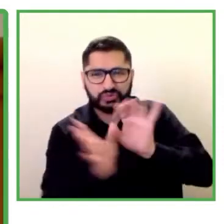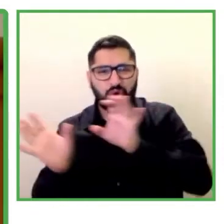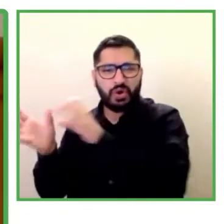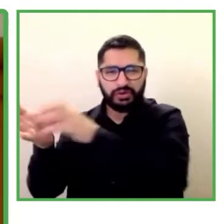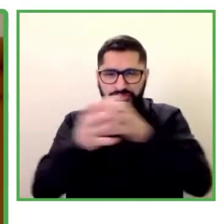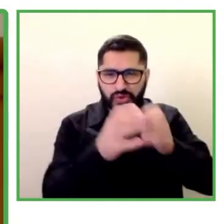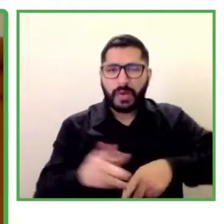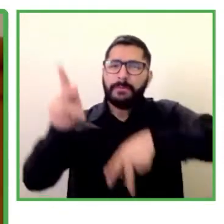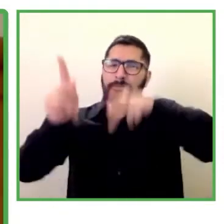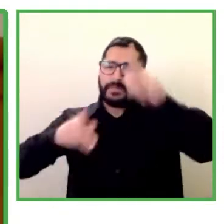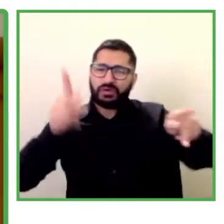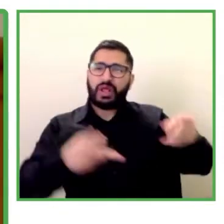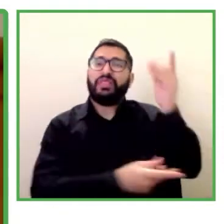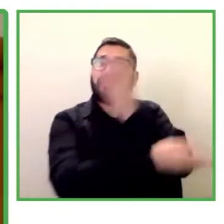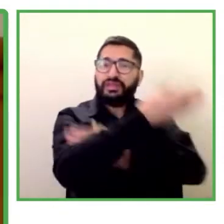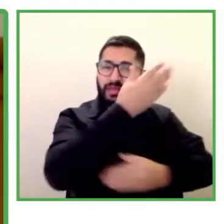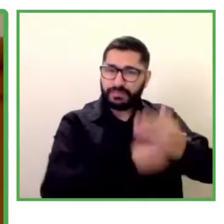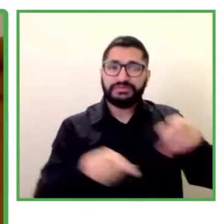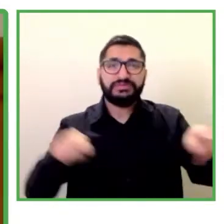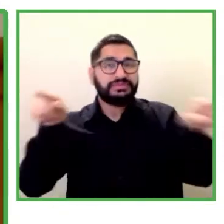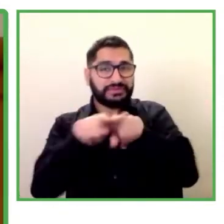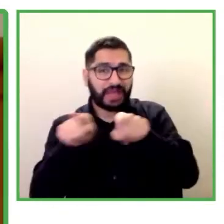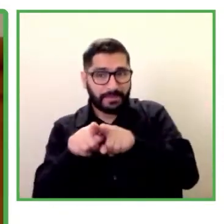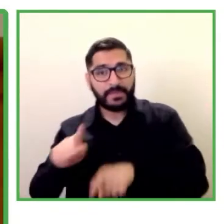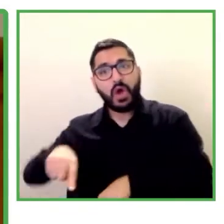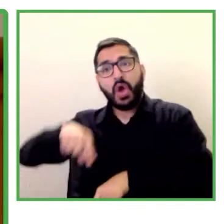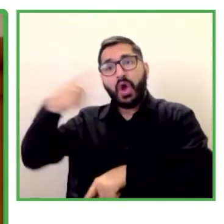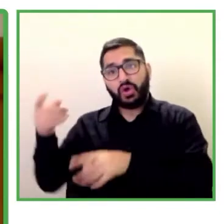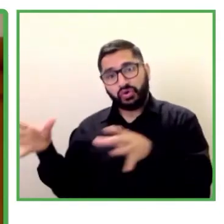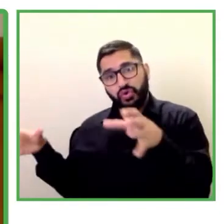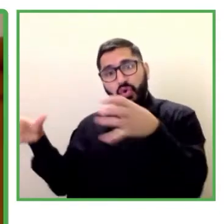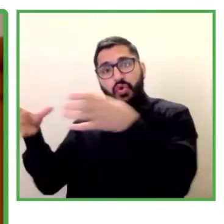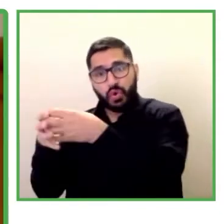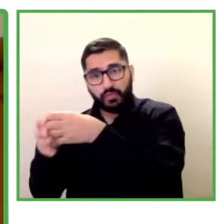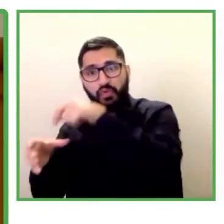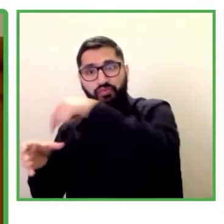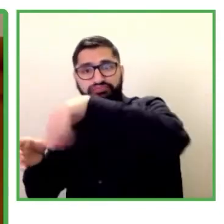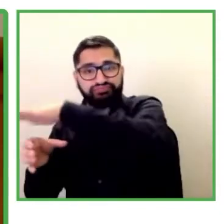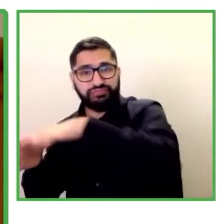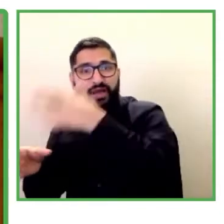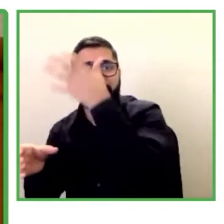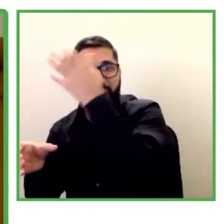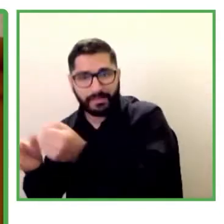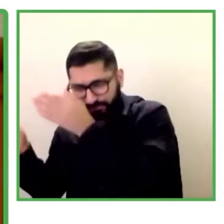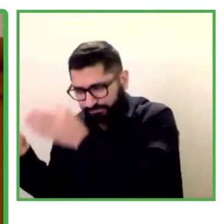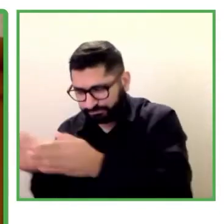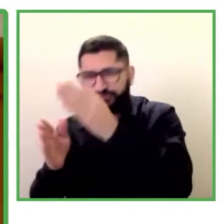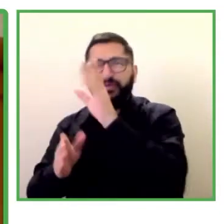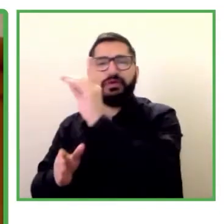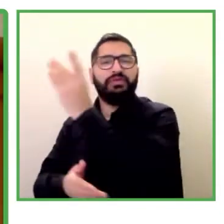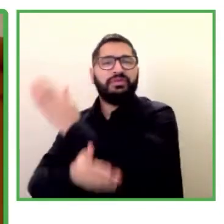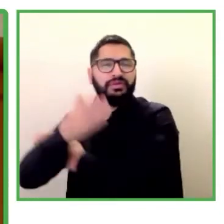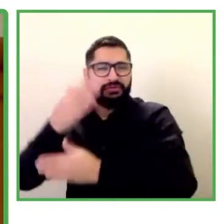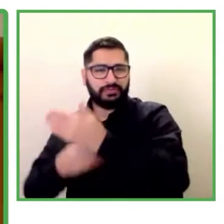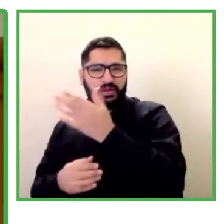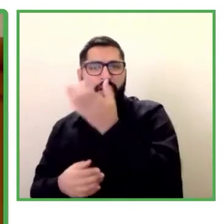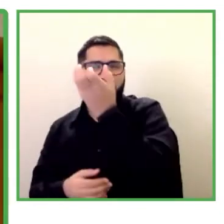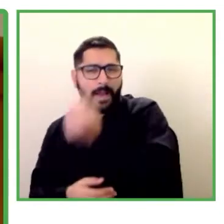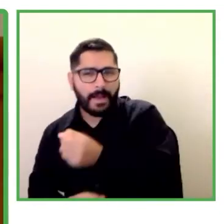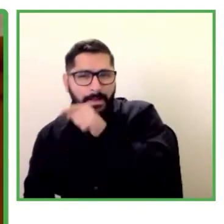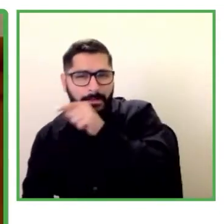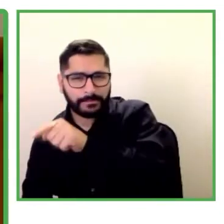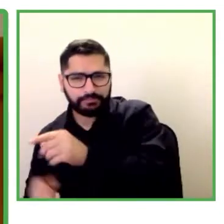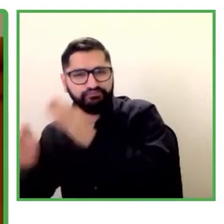también a las propias organizaciones de personas con discapacidad. Por supuesto, también contamos con organizaciones de empresas, con sindicatos, etc.